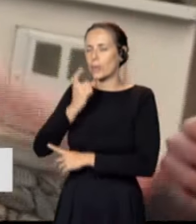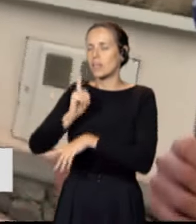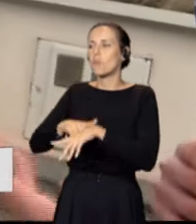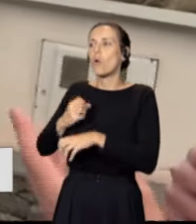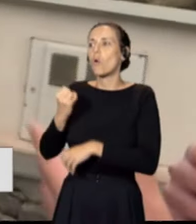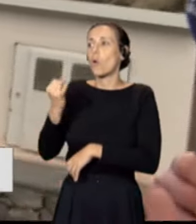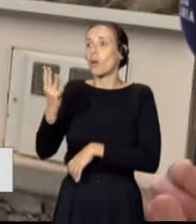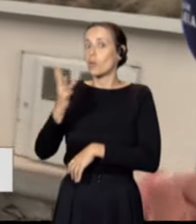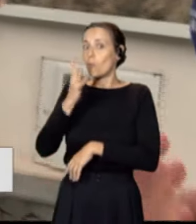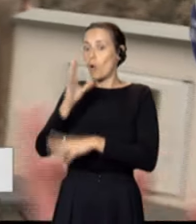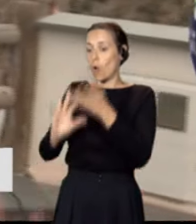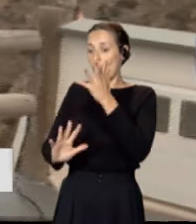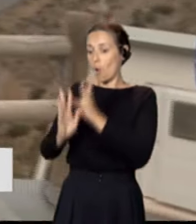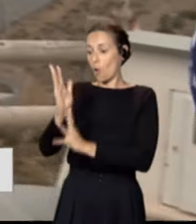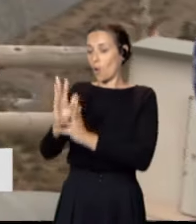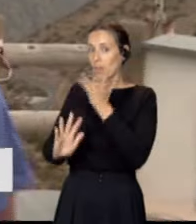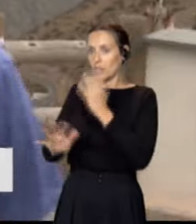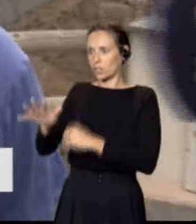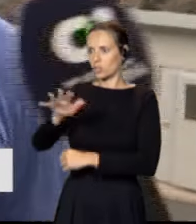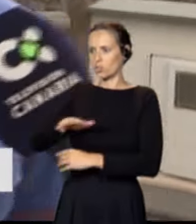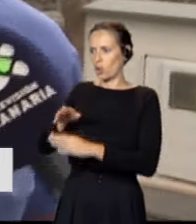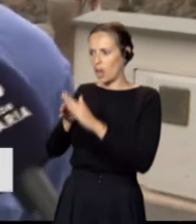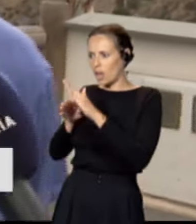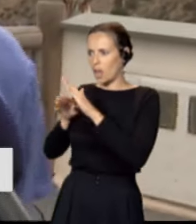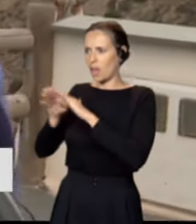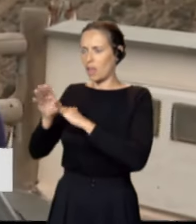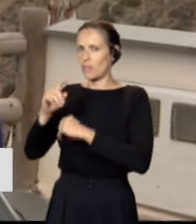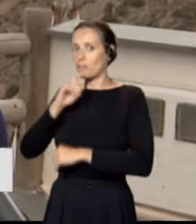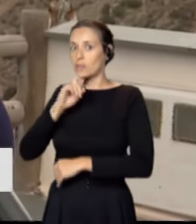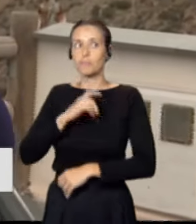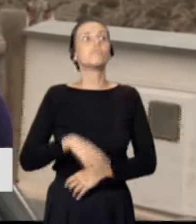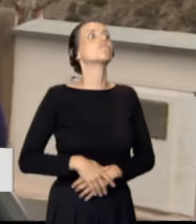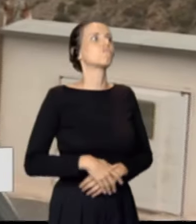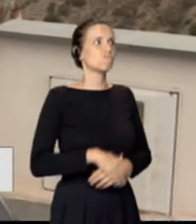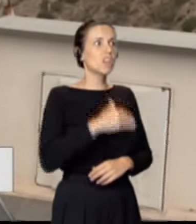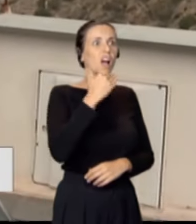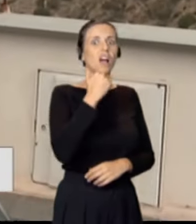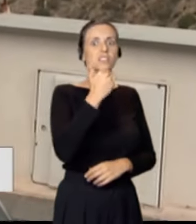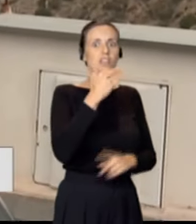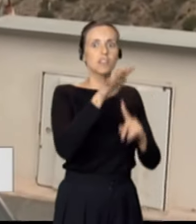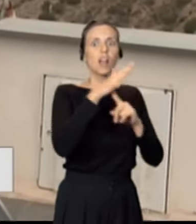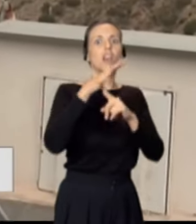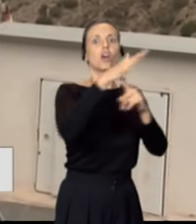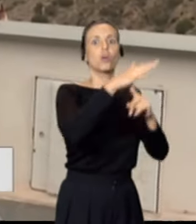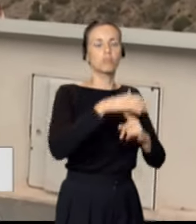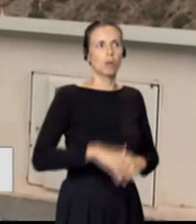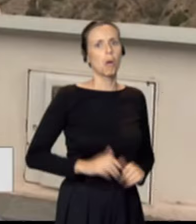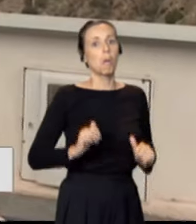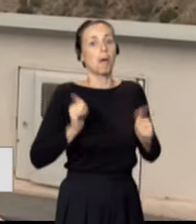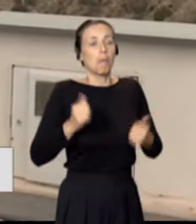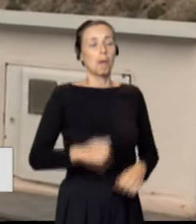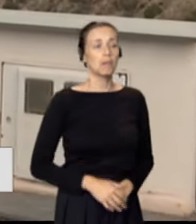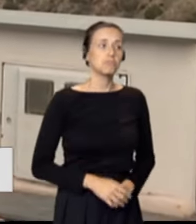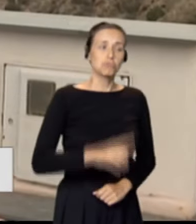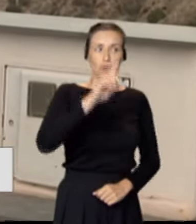bueno, en sitios de difícil acceso, ¿verdad? Sí, con helicóptero, casi. Empezamos, yo qué sé, un año